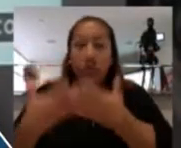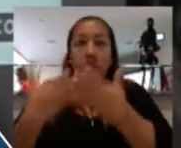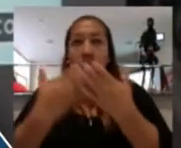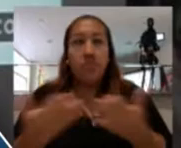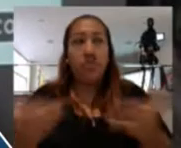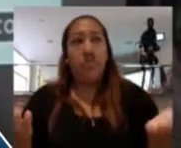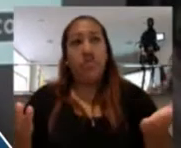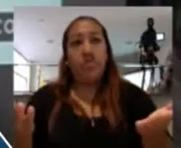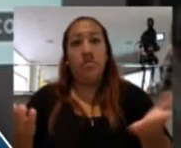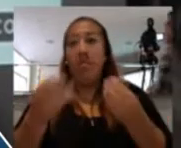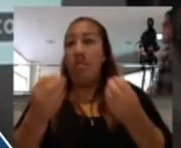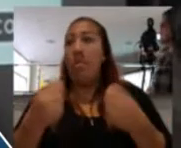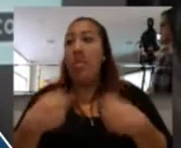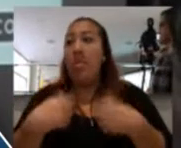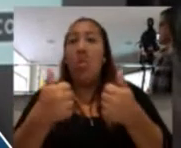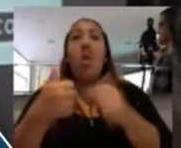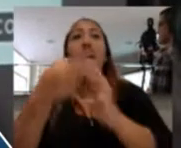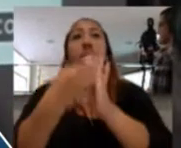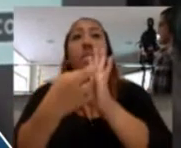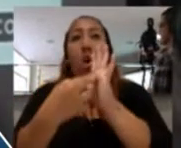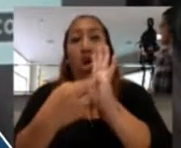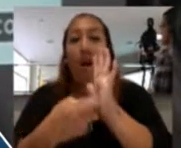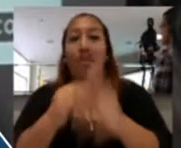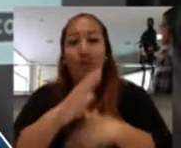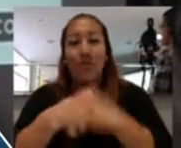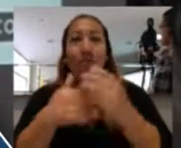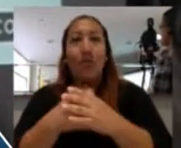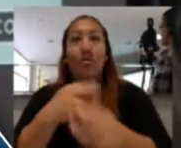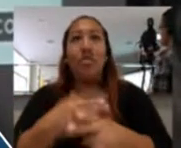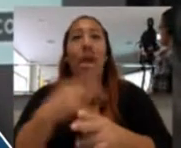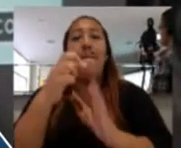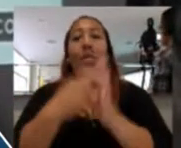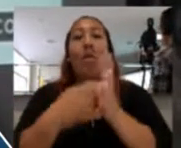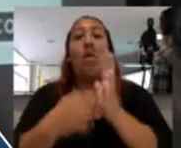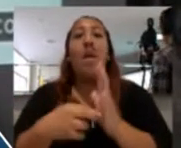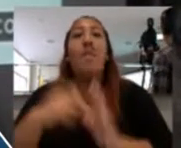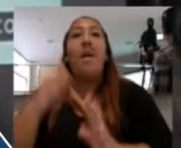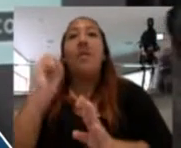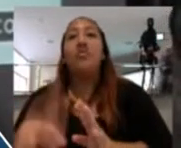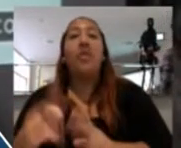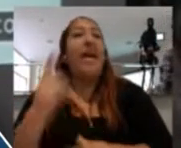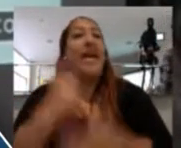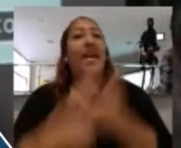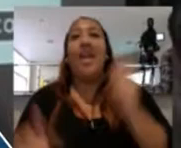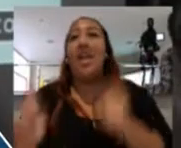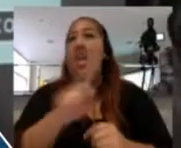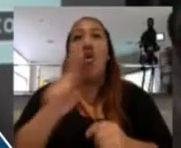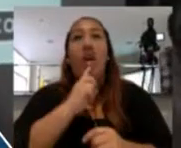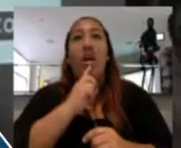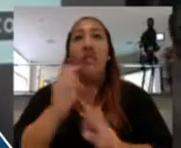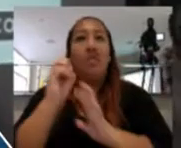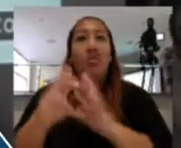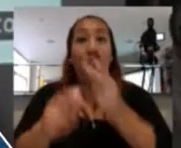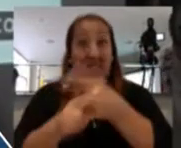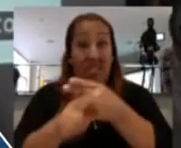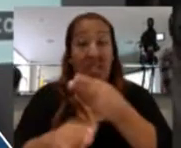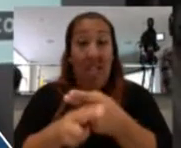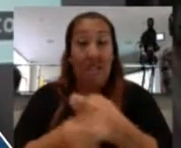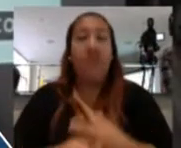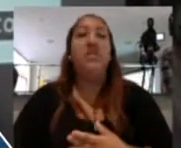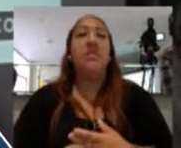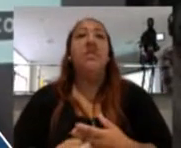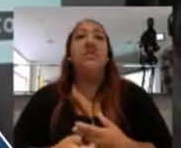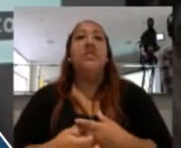menos. Tenemos un buen programa, que todos conocemos, es el programa de basura, que no es basura, que nos ayuda a reciclar en la